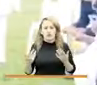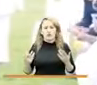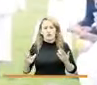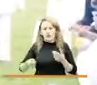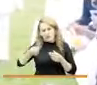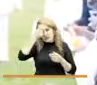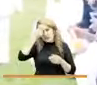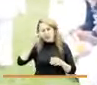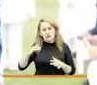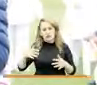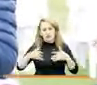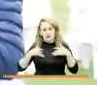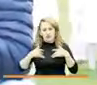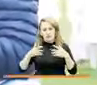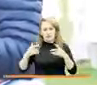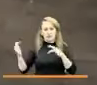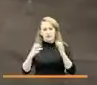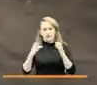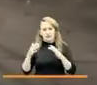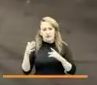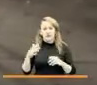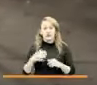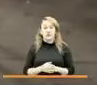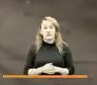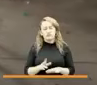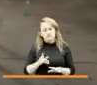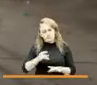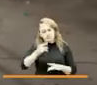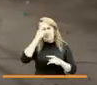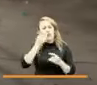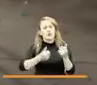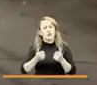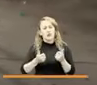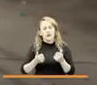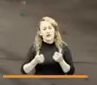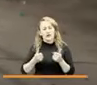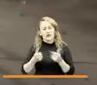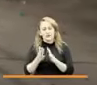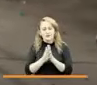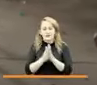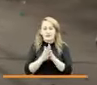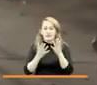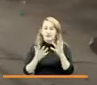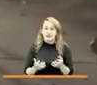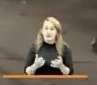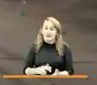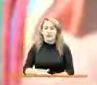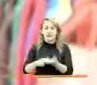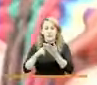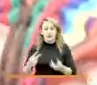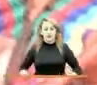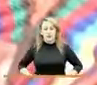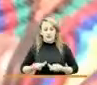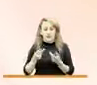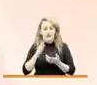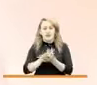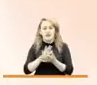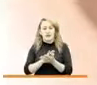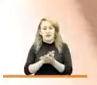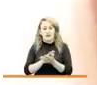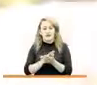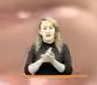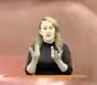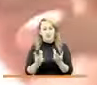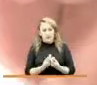víctimas del conflicto armado, inspirados en aquellos deseos profundos de recuperar los espacios de la vida tranquila, de la convivencia con